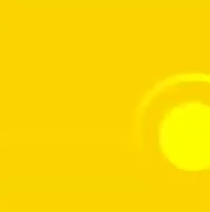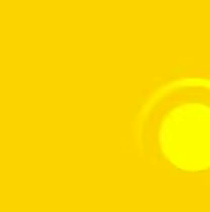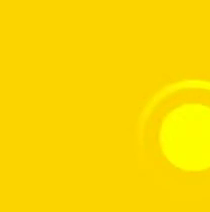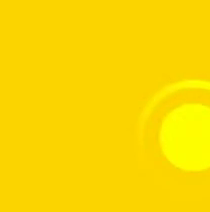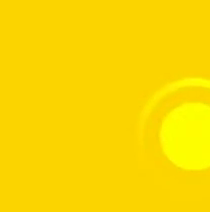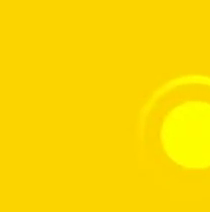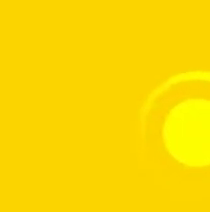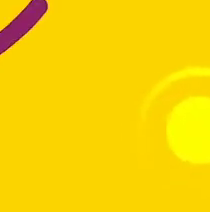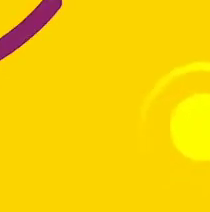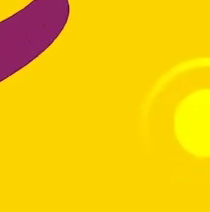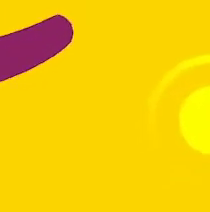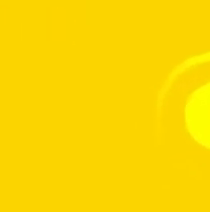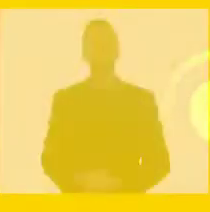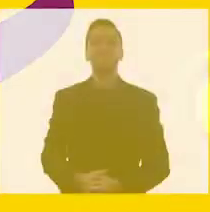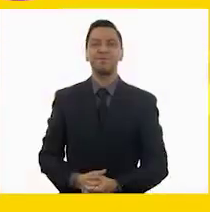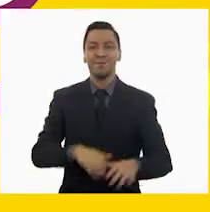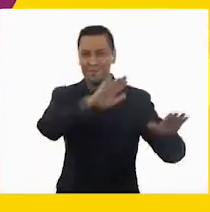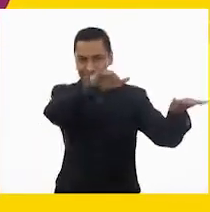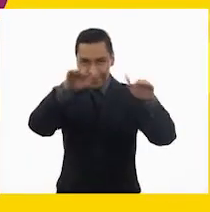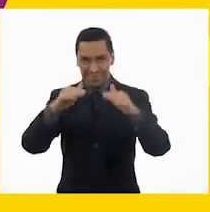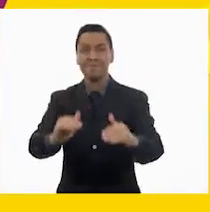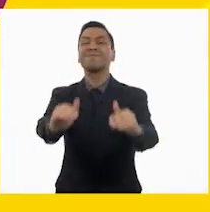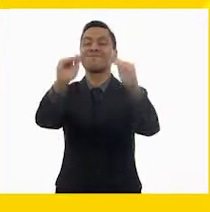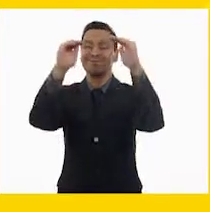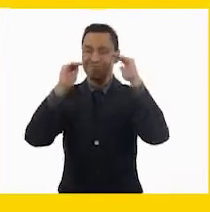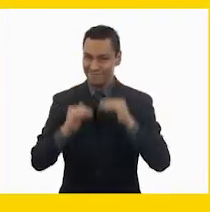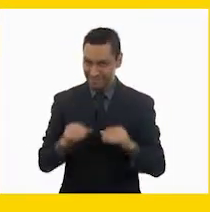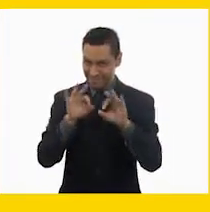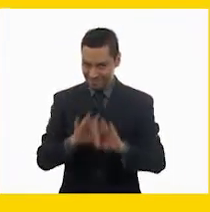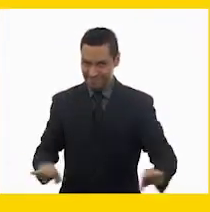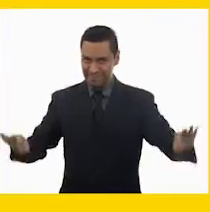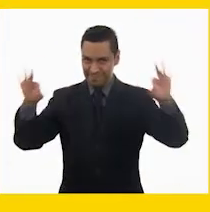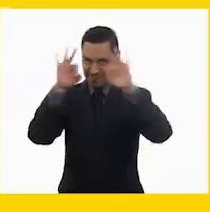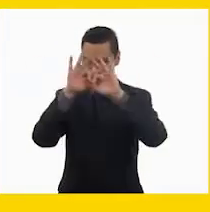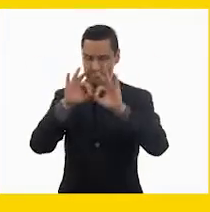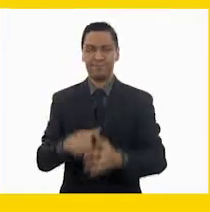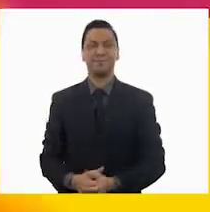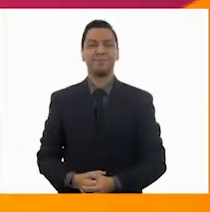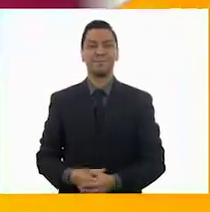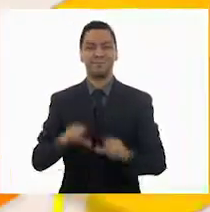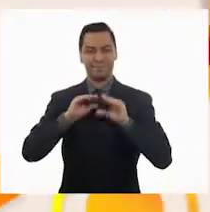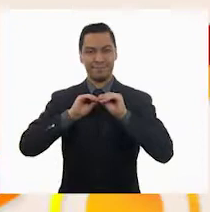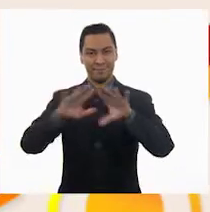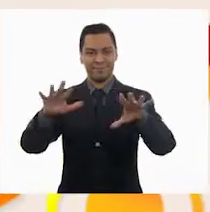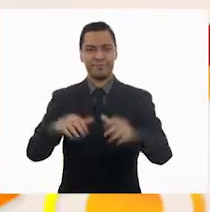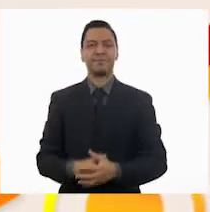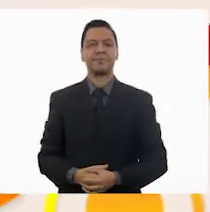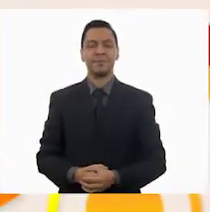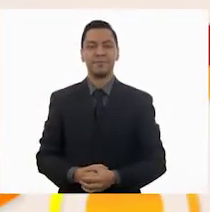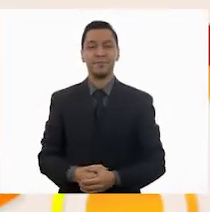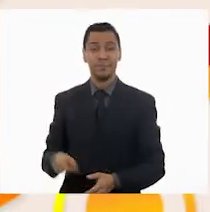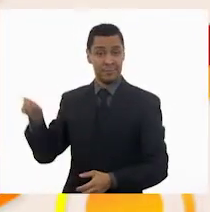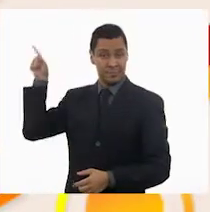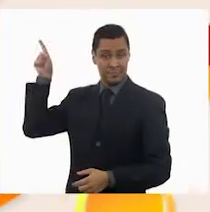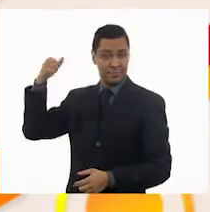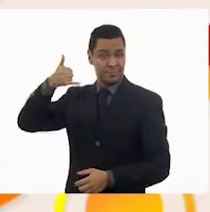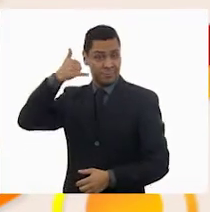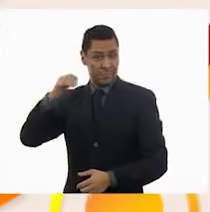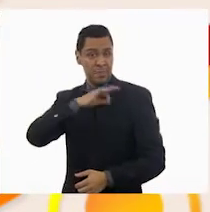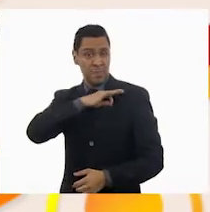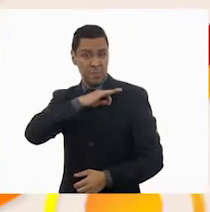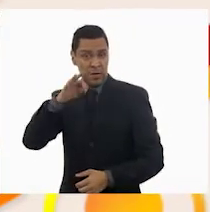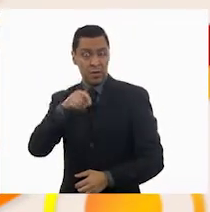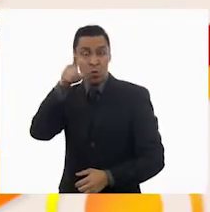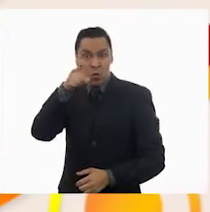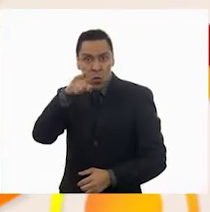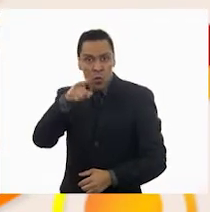¡Atención! ¡Atención! A continuación, información importante. A este número puedes llamar cuando